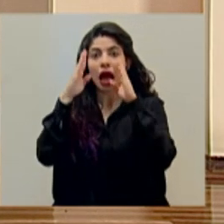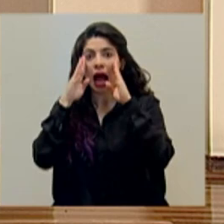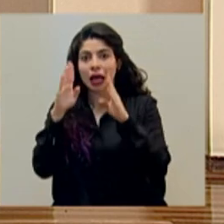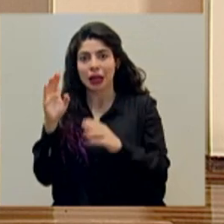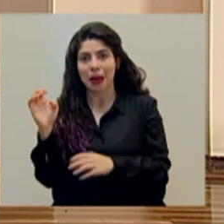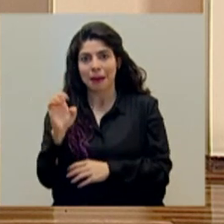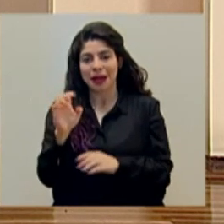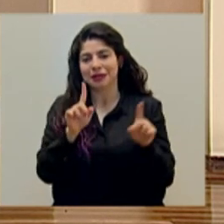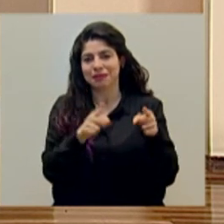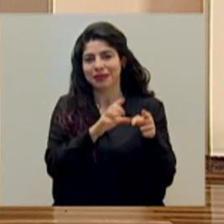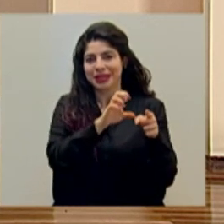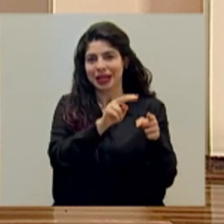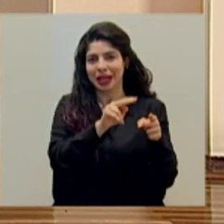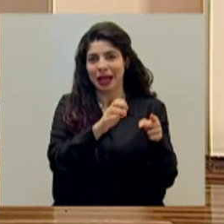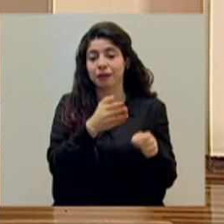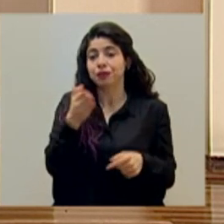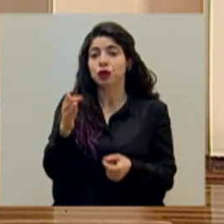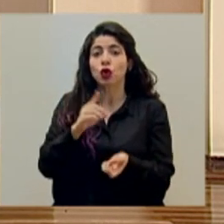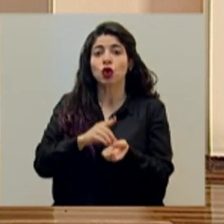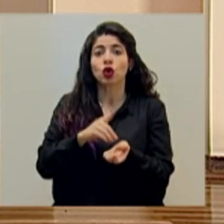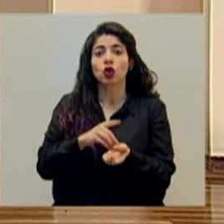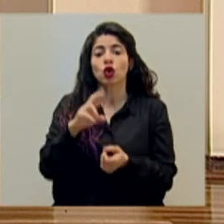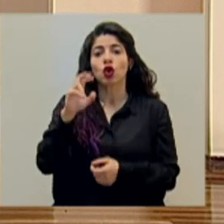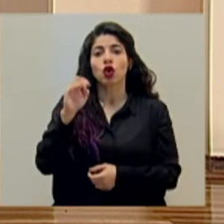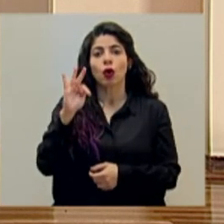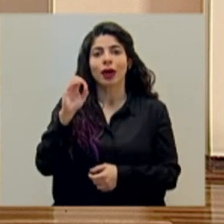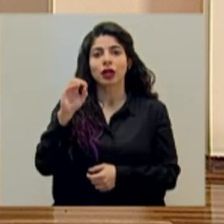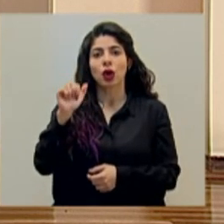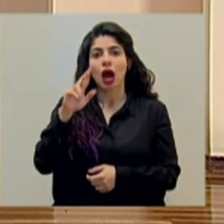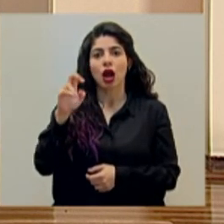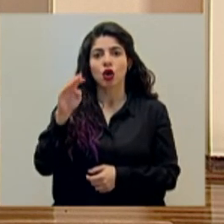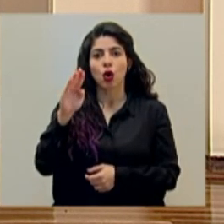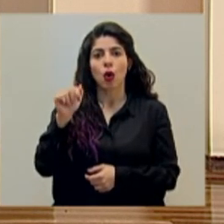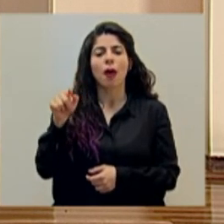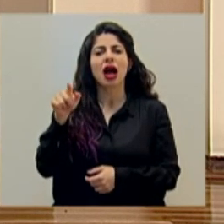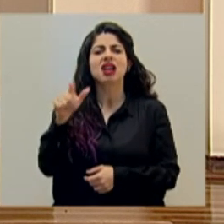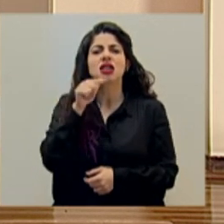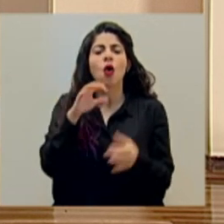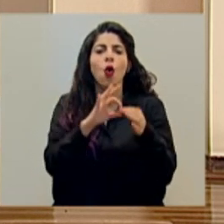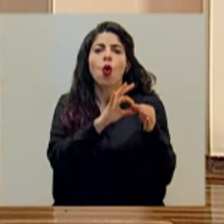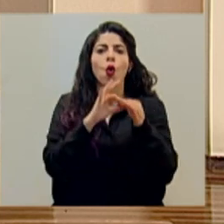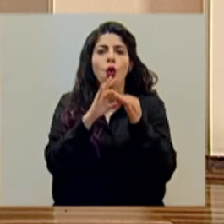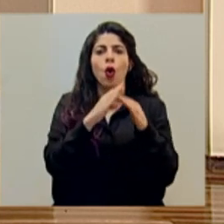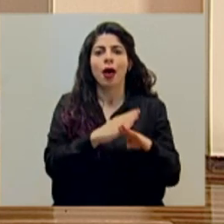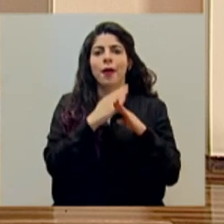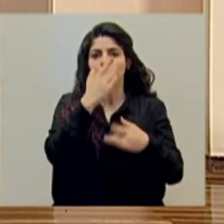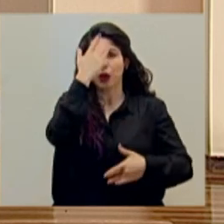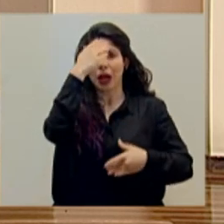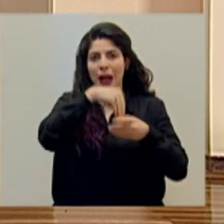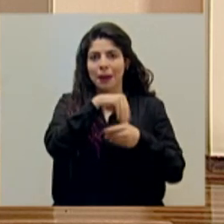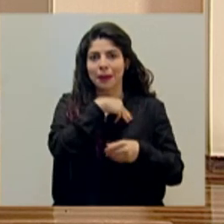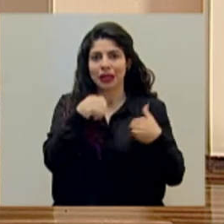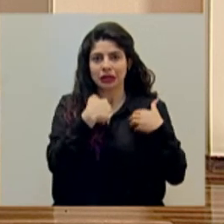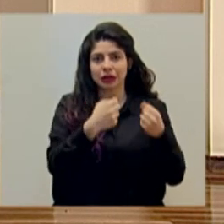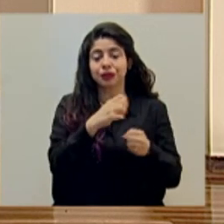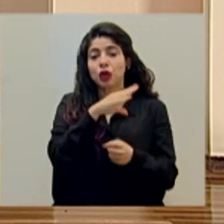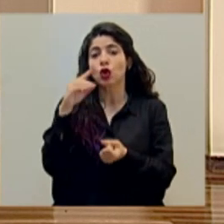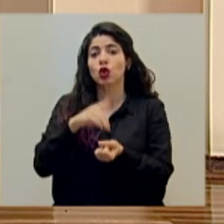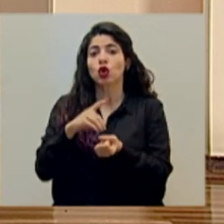CNE, el doctor Roberto Arroba, coordinador de Inmunizaciones del Ministerio de Salud y el doctor Roy Wong,